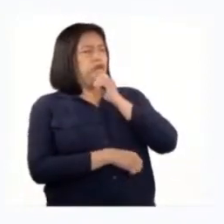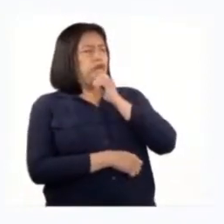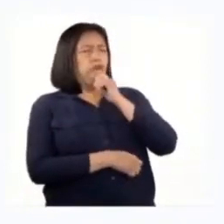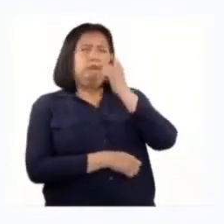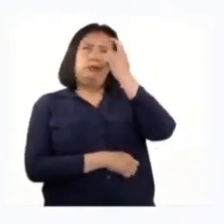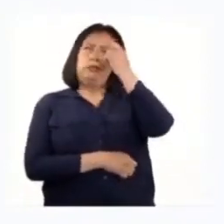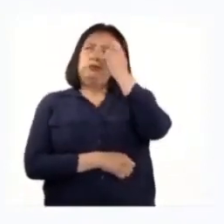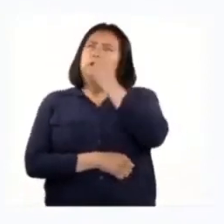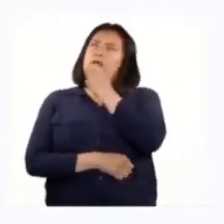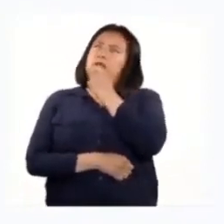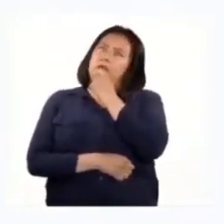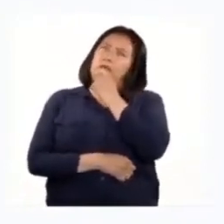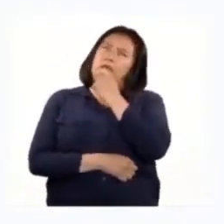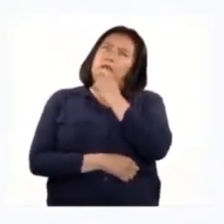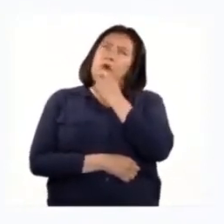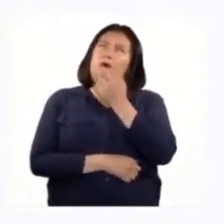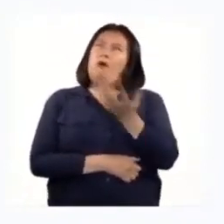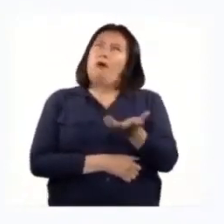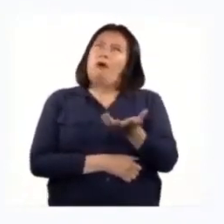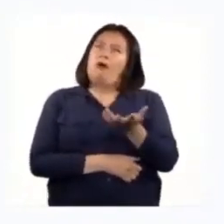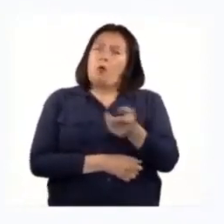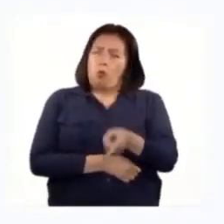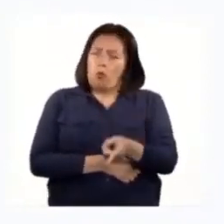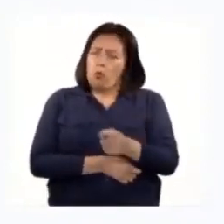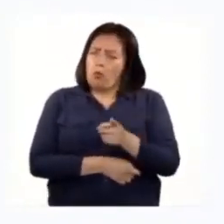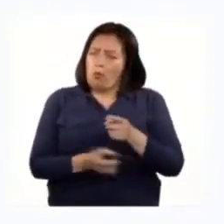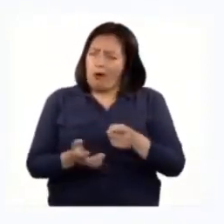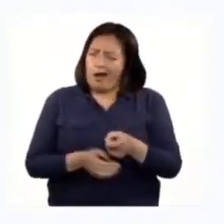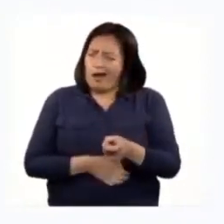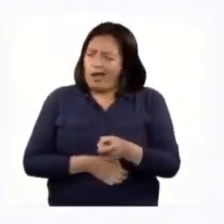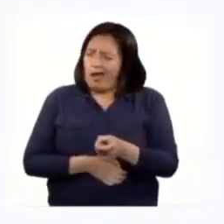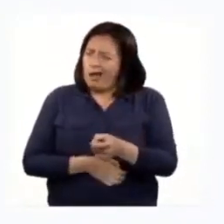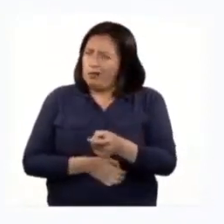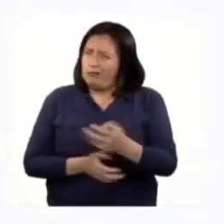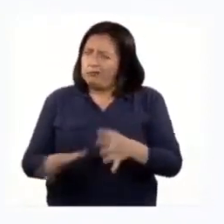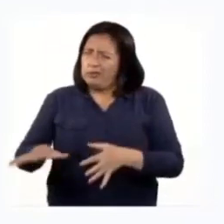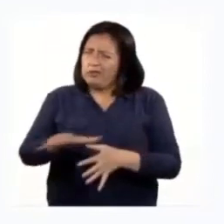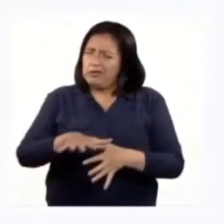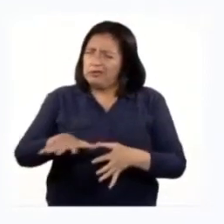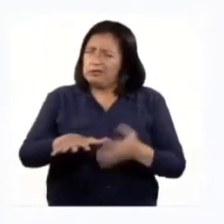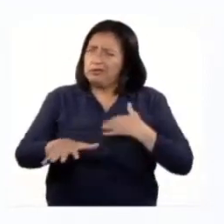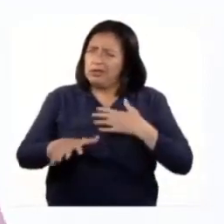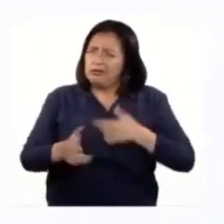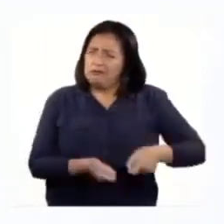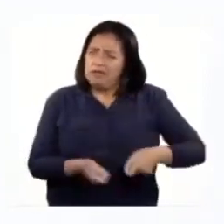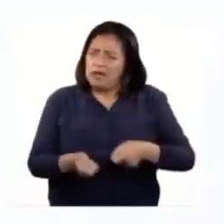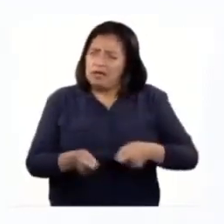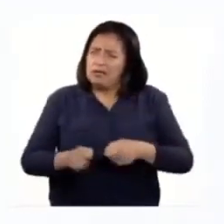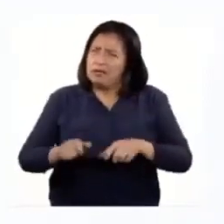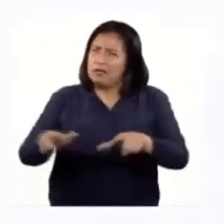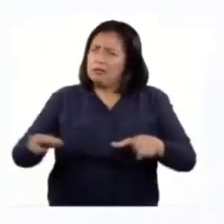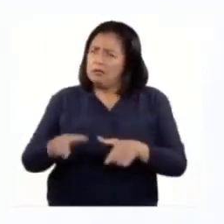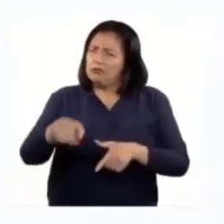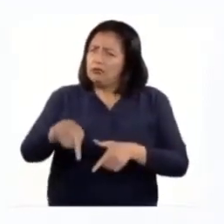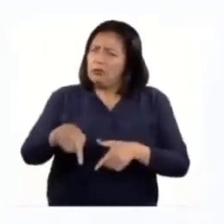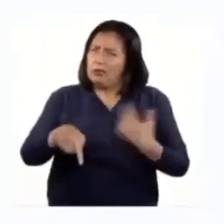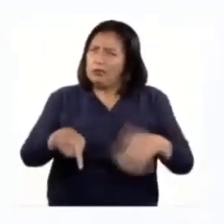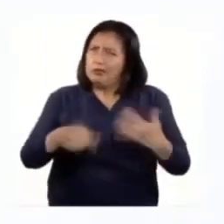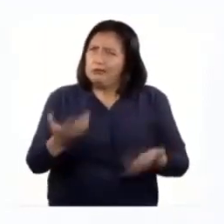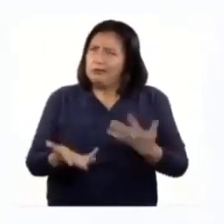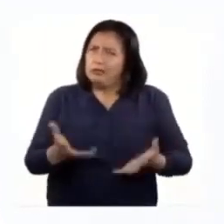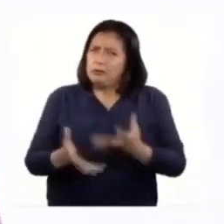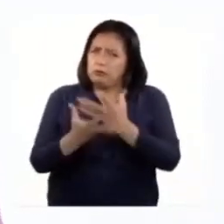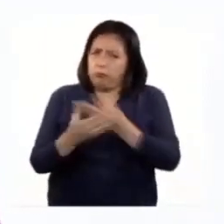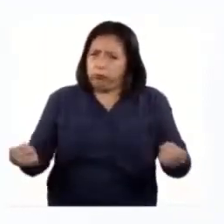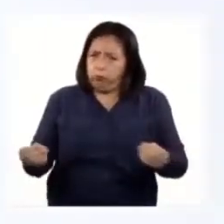quedé pensando ¿Cuál es el rol de las lombrices en el ecosistema de mi huerto? Y si de pronto desaparecieran